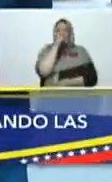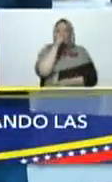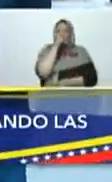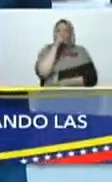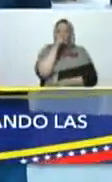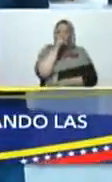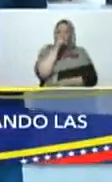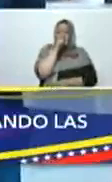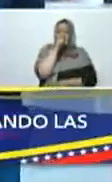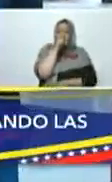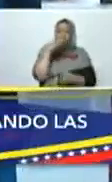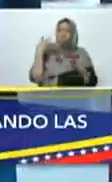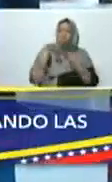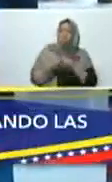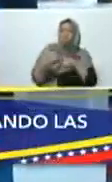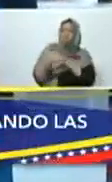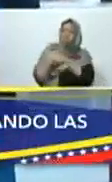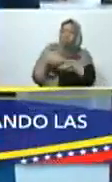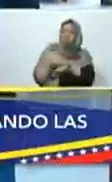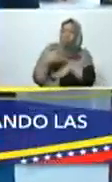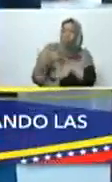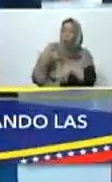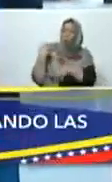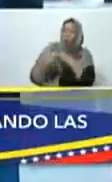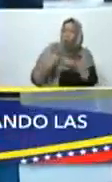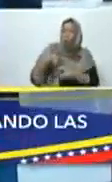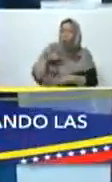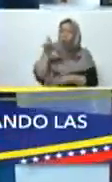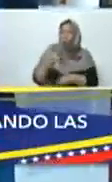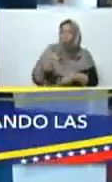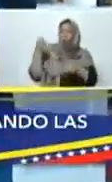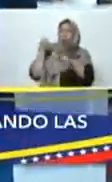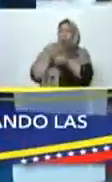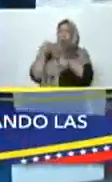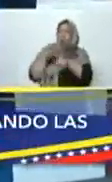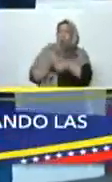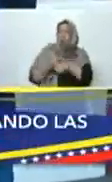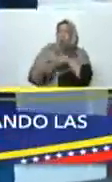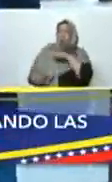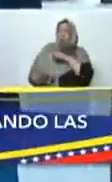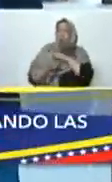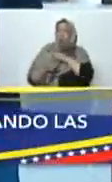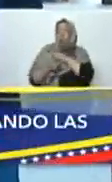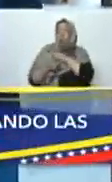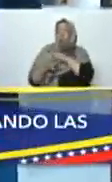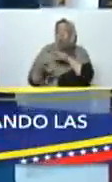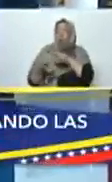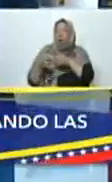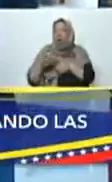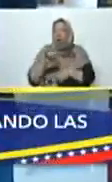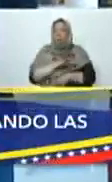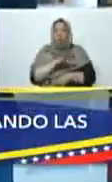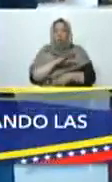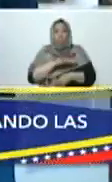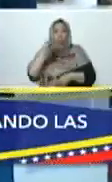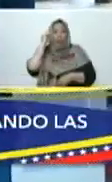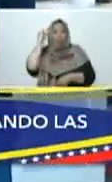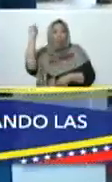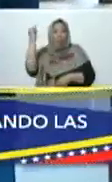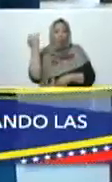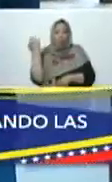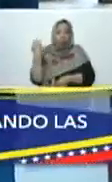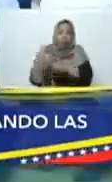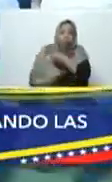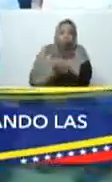han hecho con el compañero Hipólito? ¿Qué han hecho? Trabajar. Creación tecnológica. Así es. Y sustituir las ruedas que